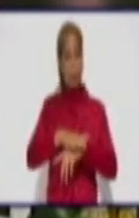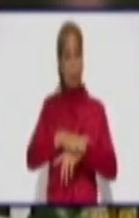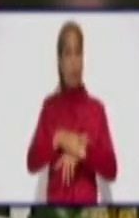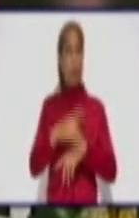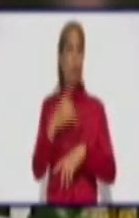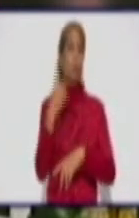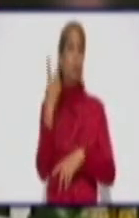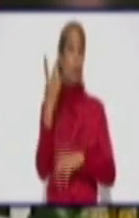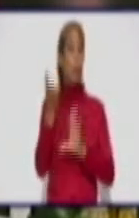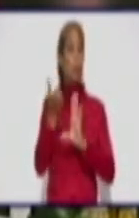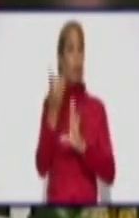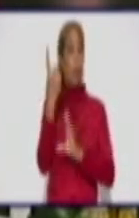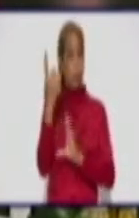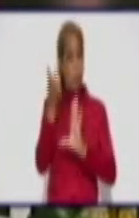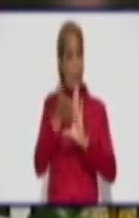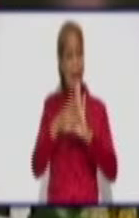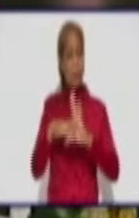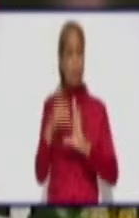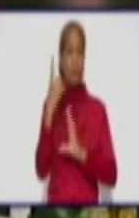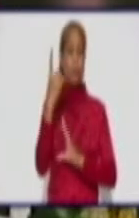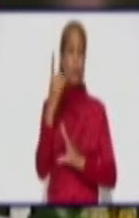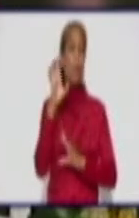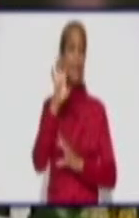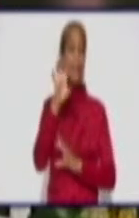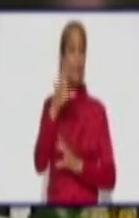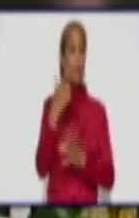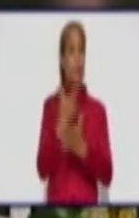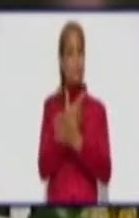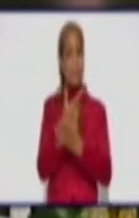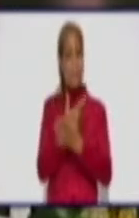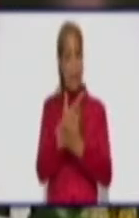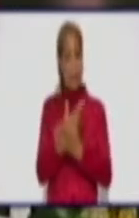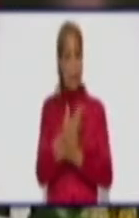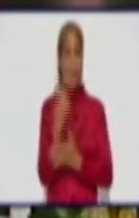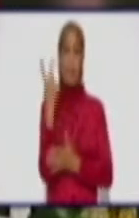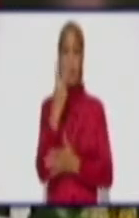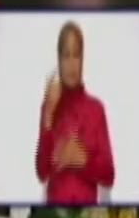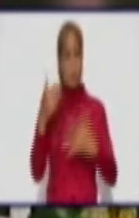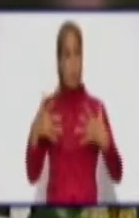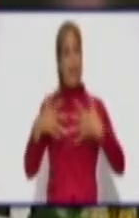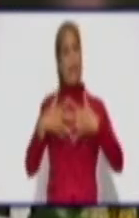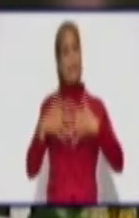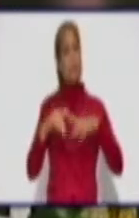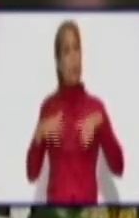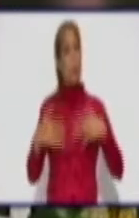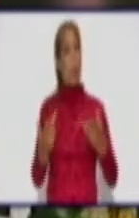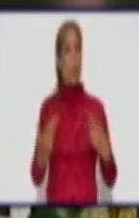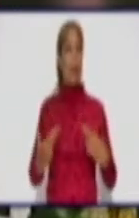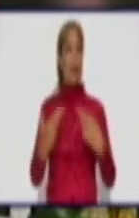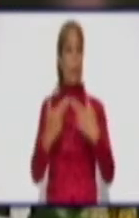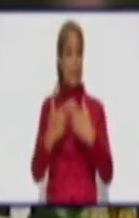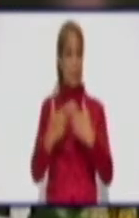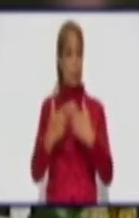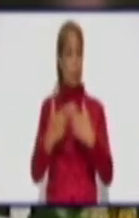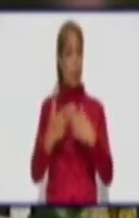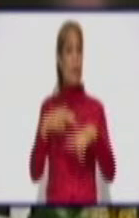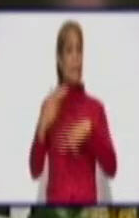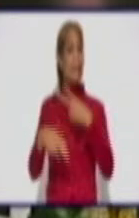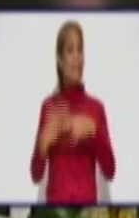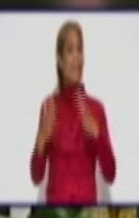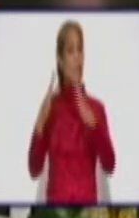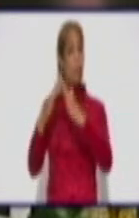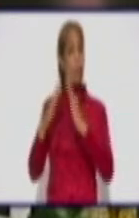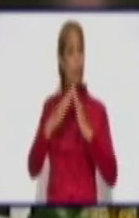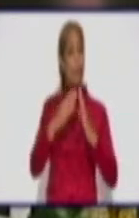uno de Badogueso. Estos pacientes de Rio Cautos guardan relación con el evento de transmisión local comunitaria que tenemos en este